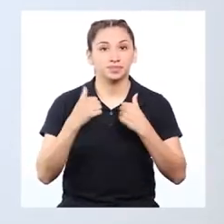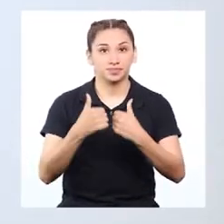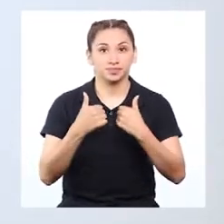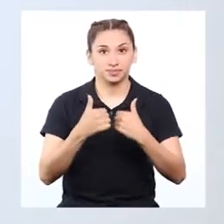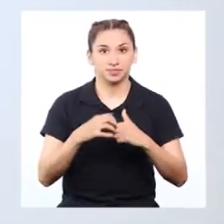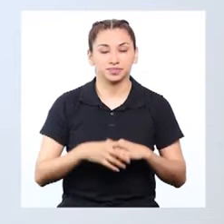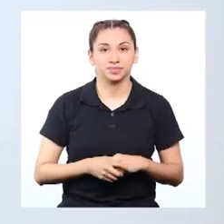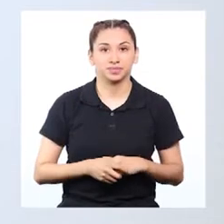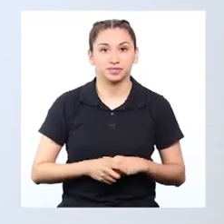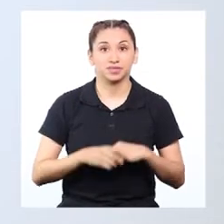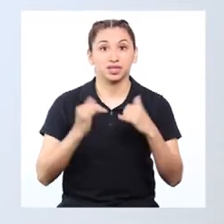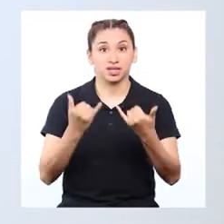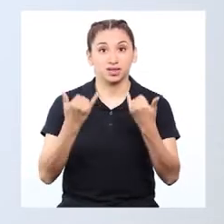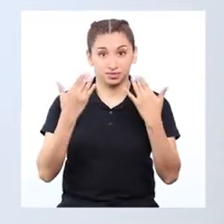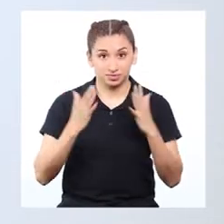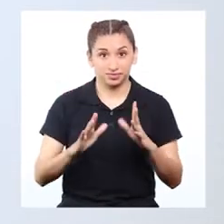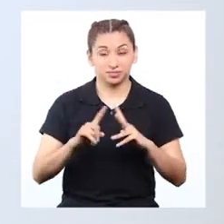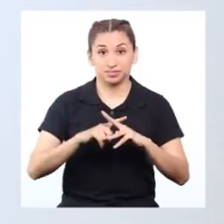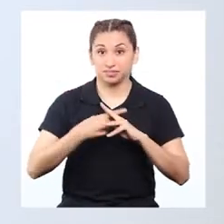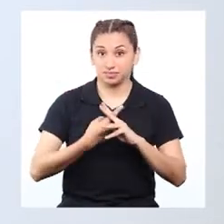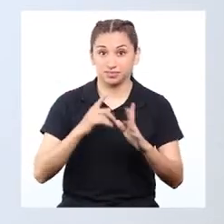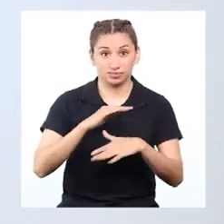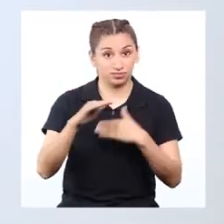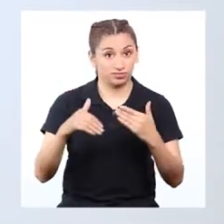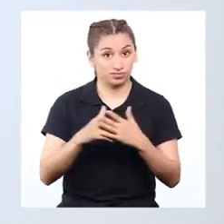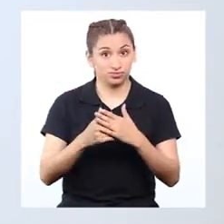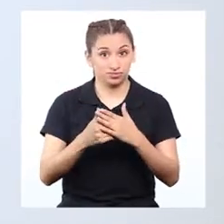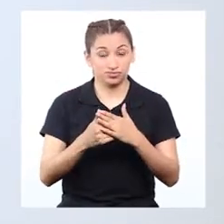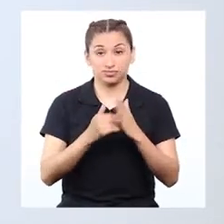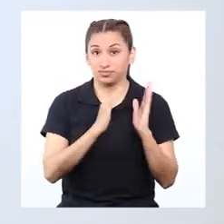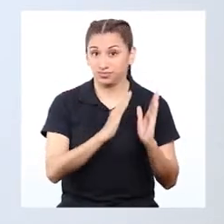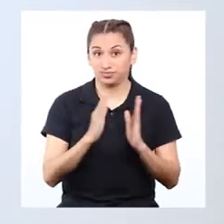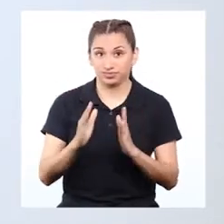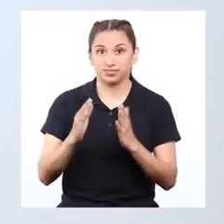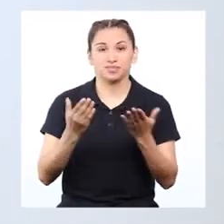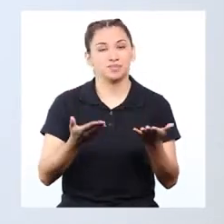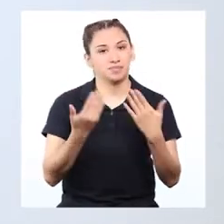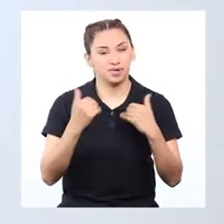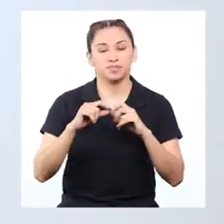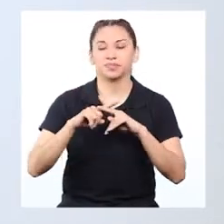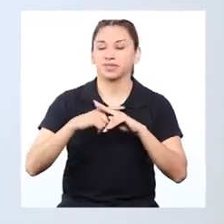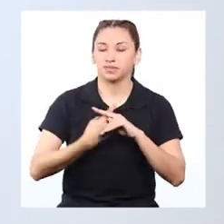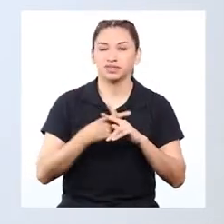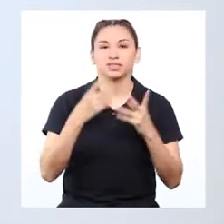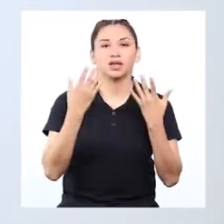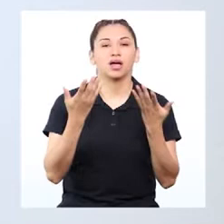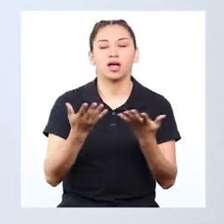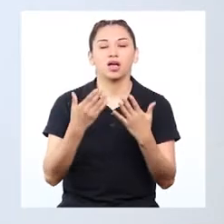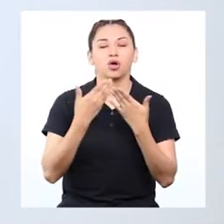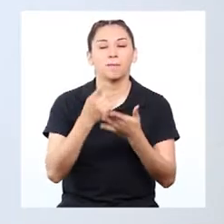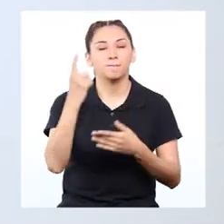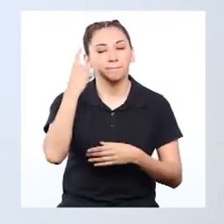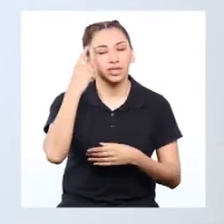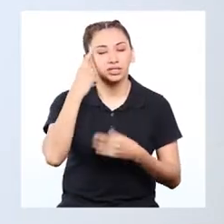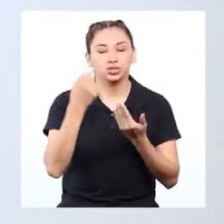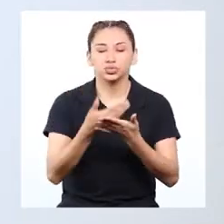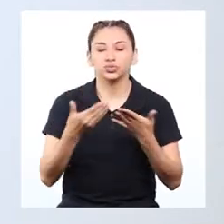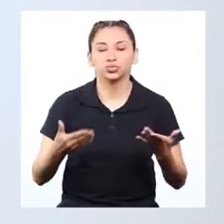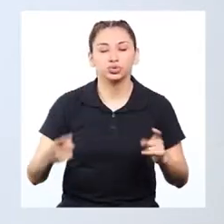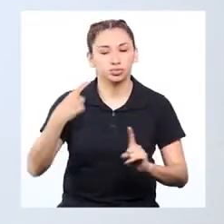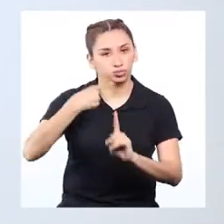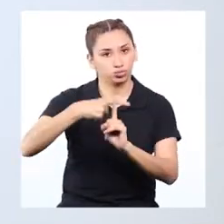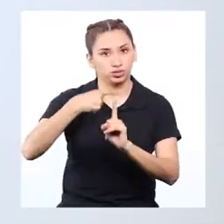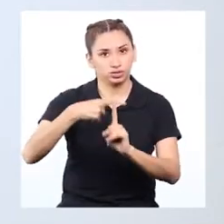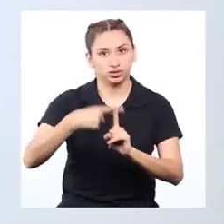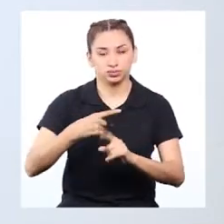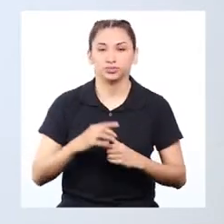¡Muy bien! Ahora que ya conocemos todos los pasos, vamos a ejecutarlos con pensamientos positivos, cerrando los